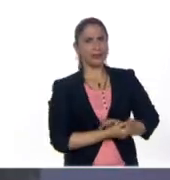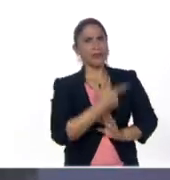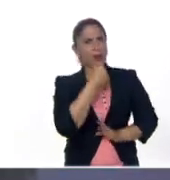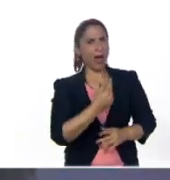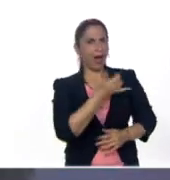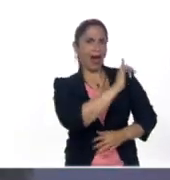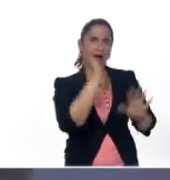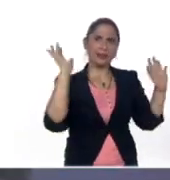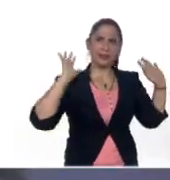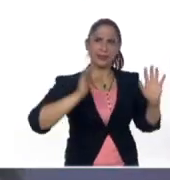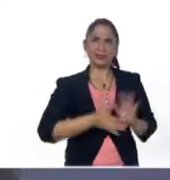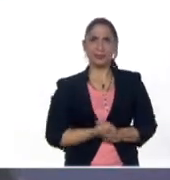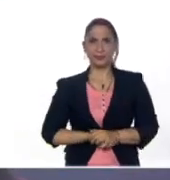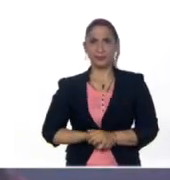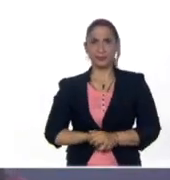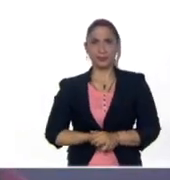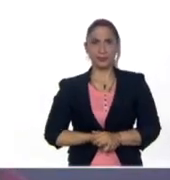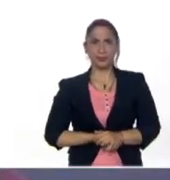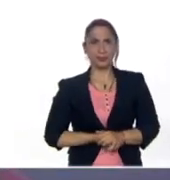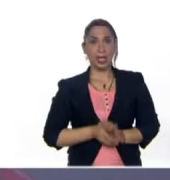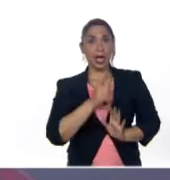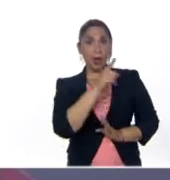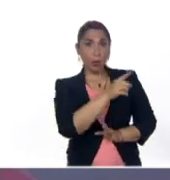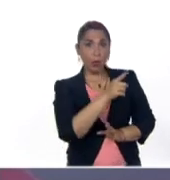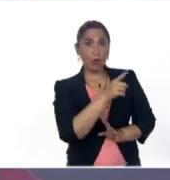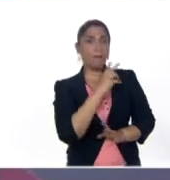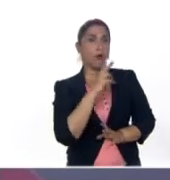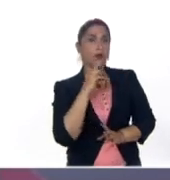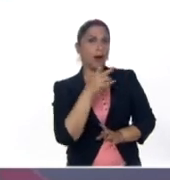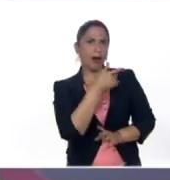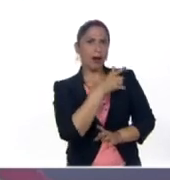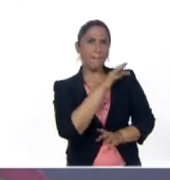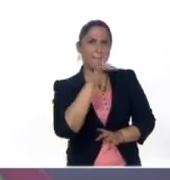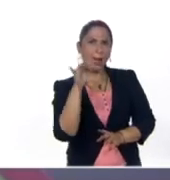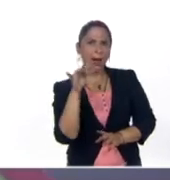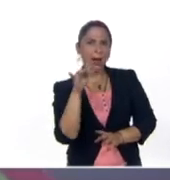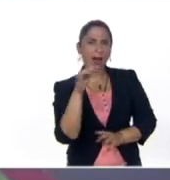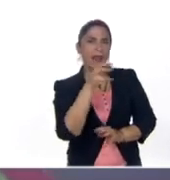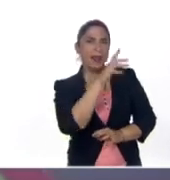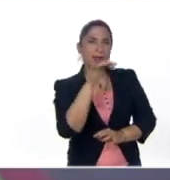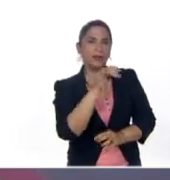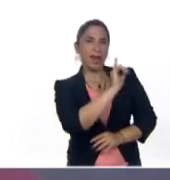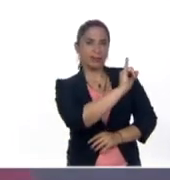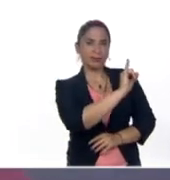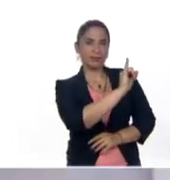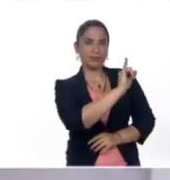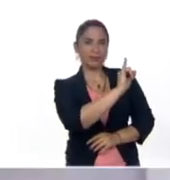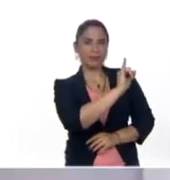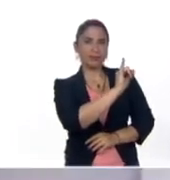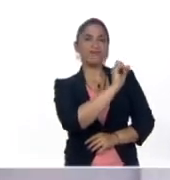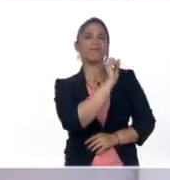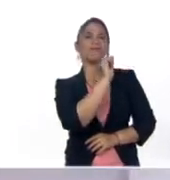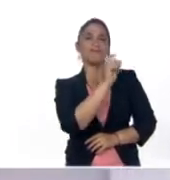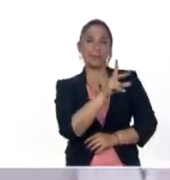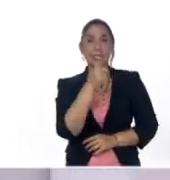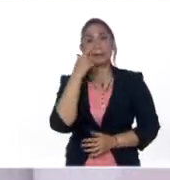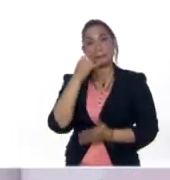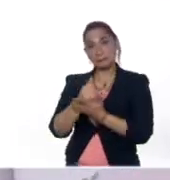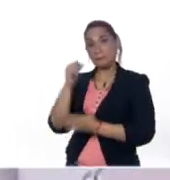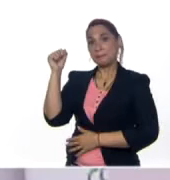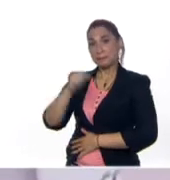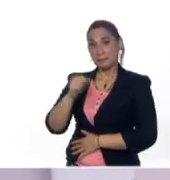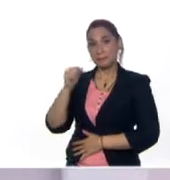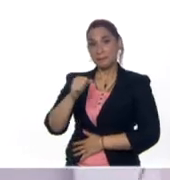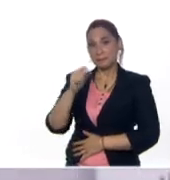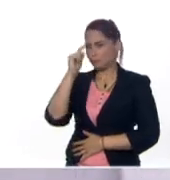a ver, ¿será aquí en casa? Es una vocal, ¿verdad? Sí, es una vocal. Es la letra I. Ok, fíjate que dice, y